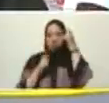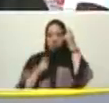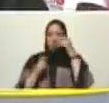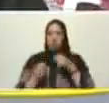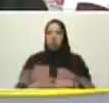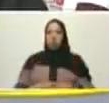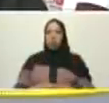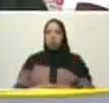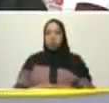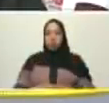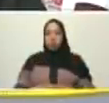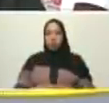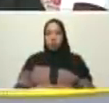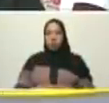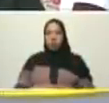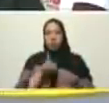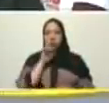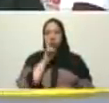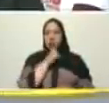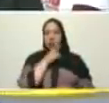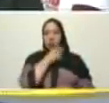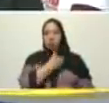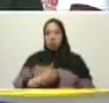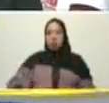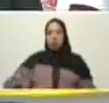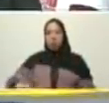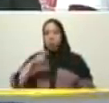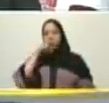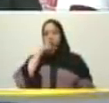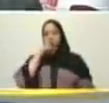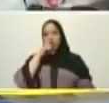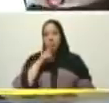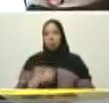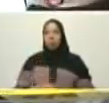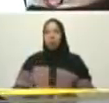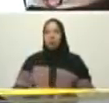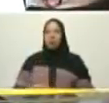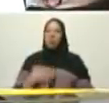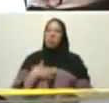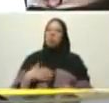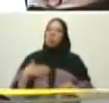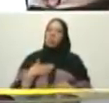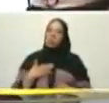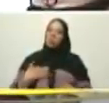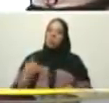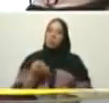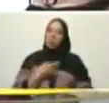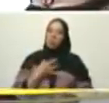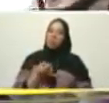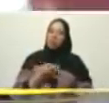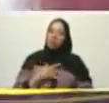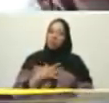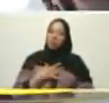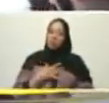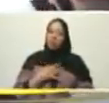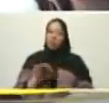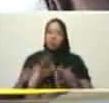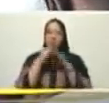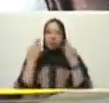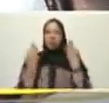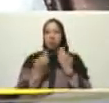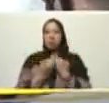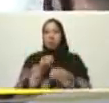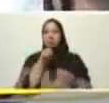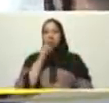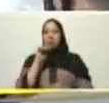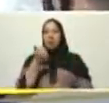presidente Nicolás Maduro Wendy Wendy como te sientes mire que bella esta familia la bebé